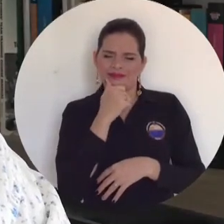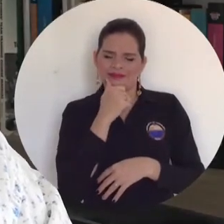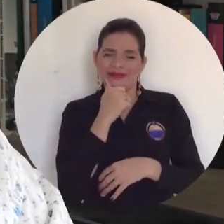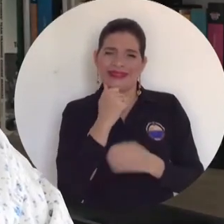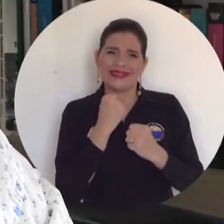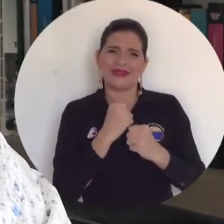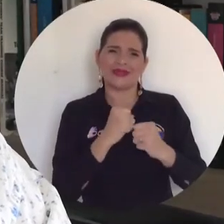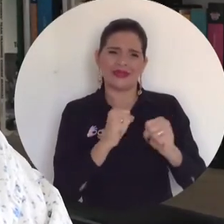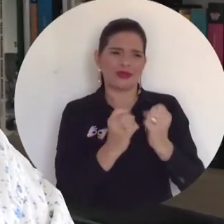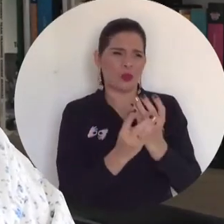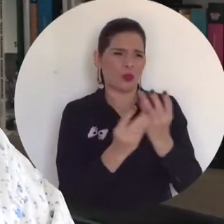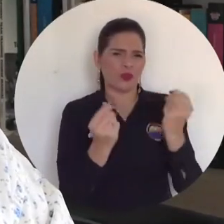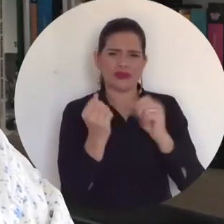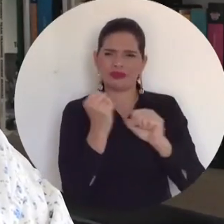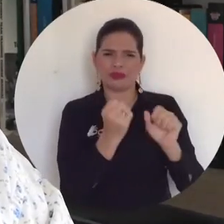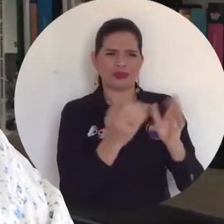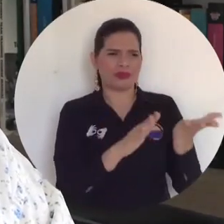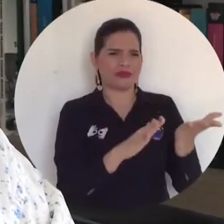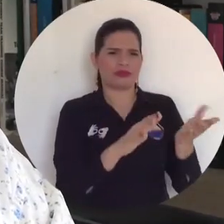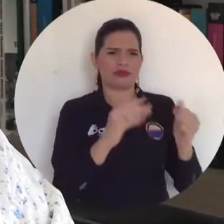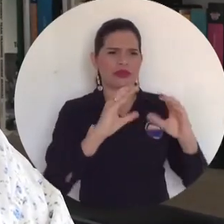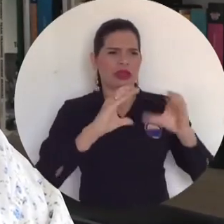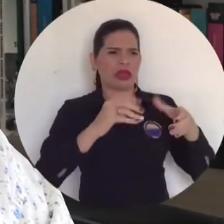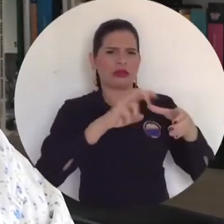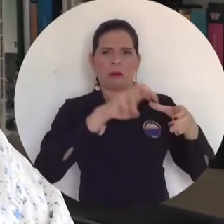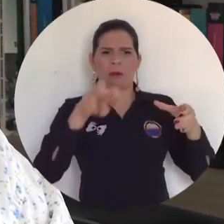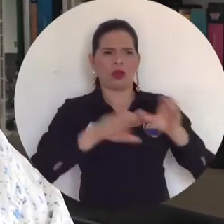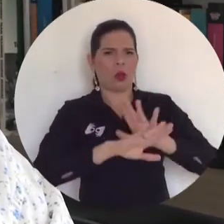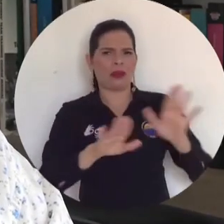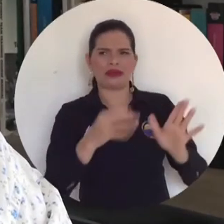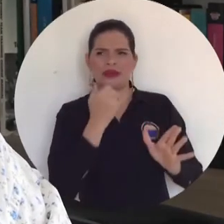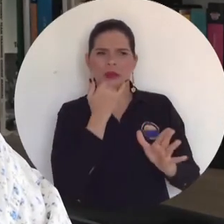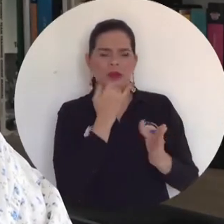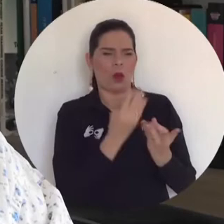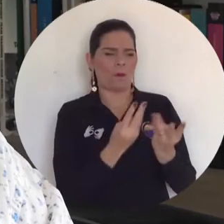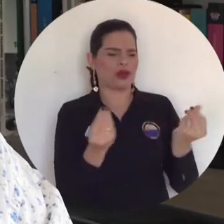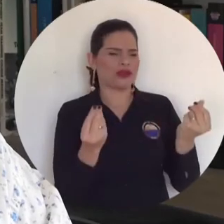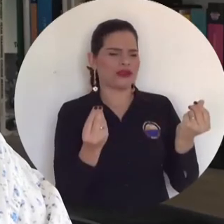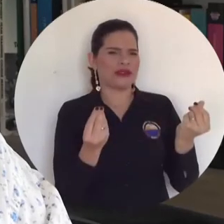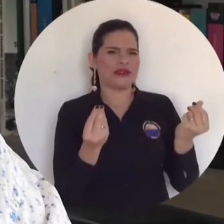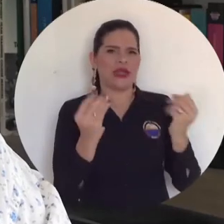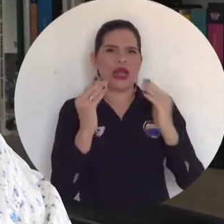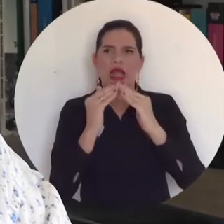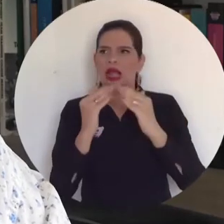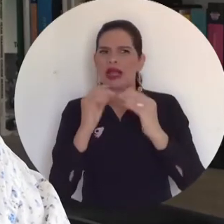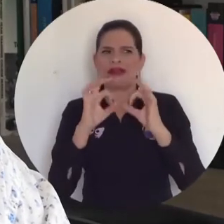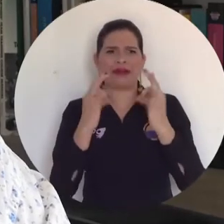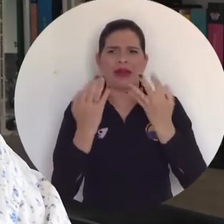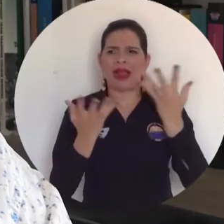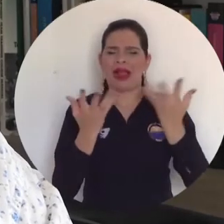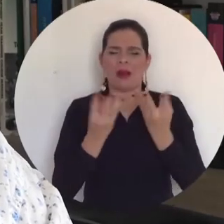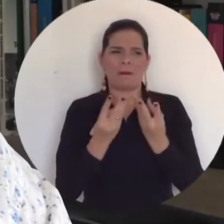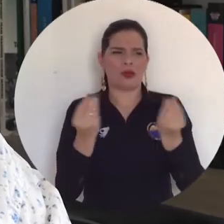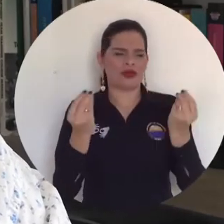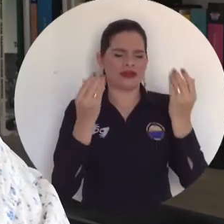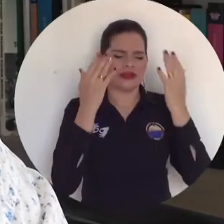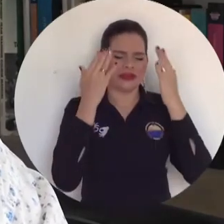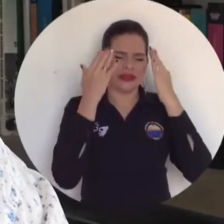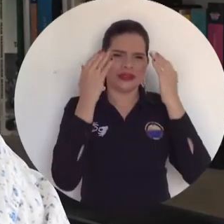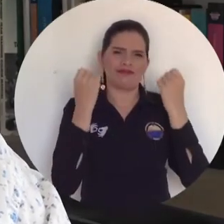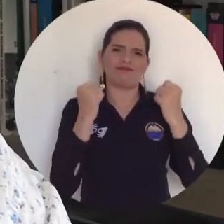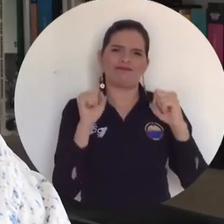que tristemente vemos que desaparecen de nuestras aulas, que